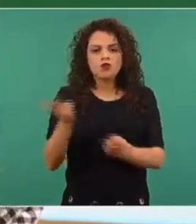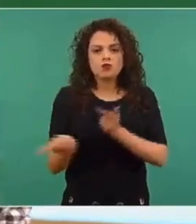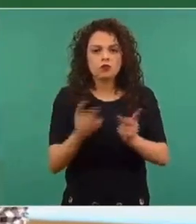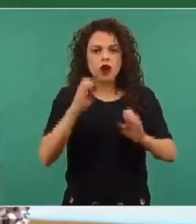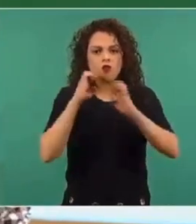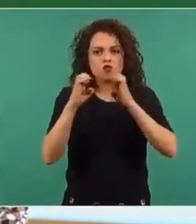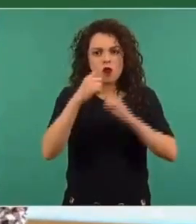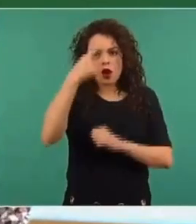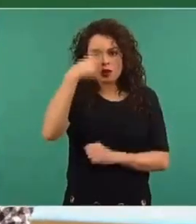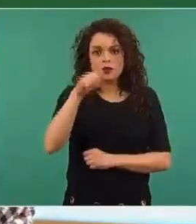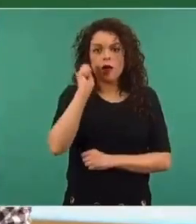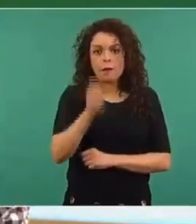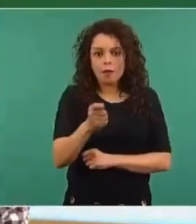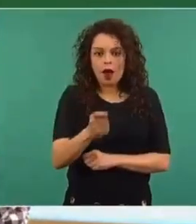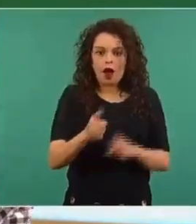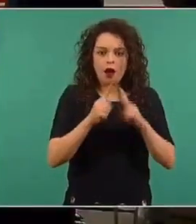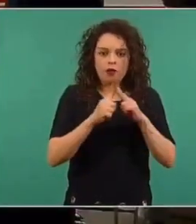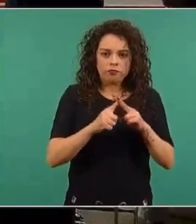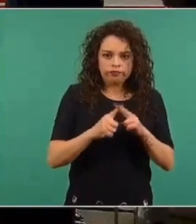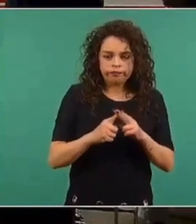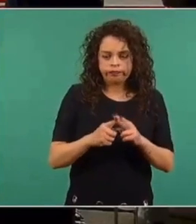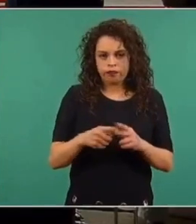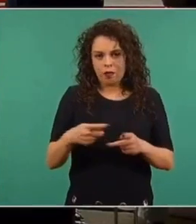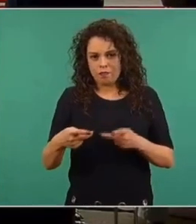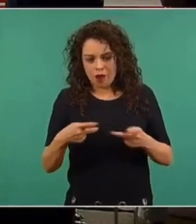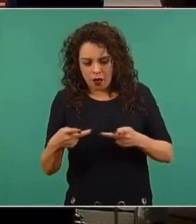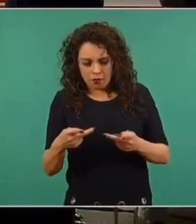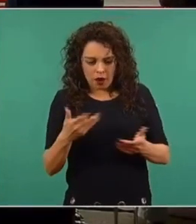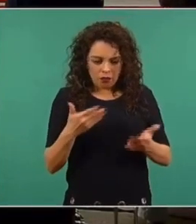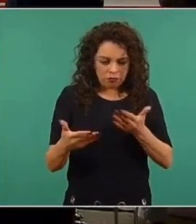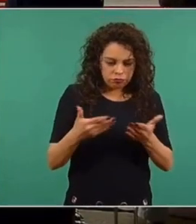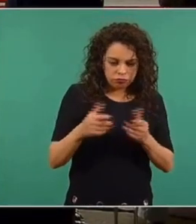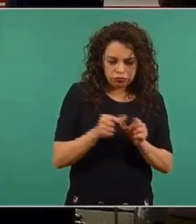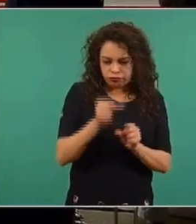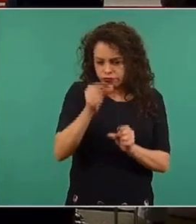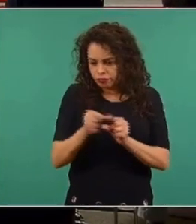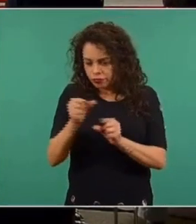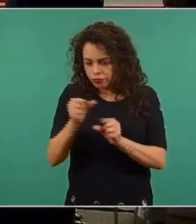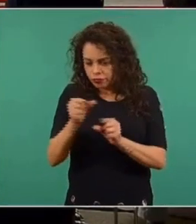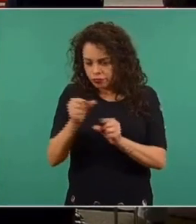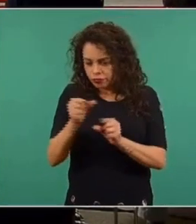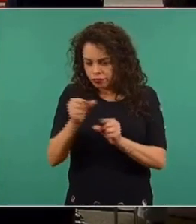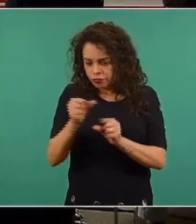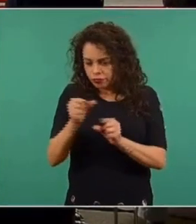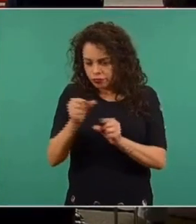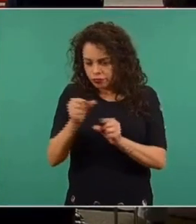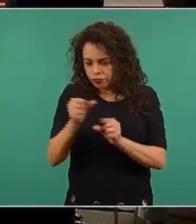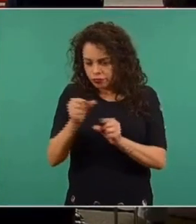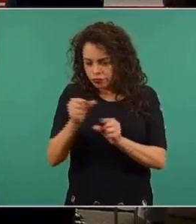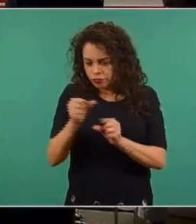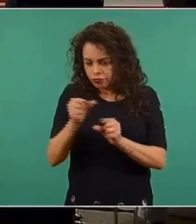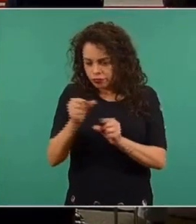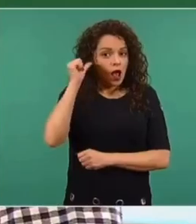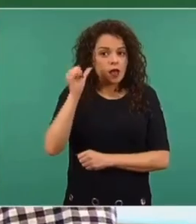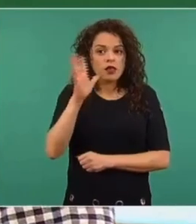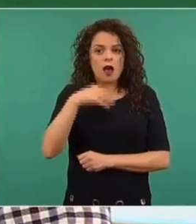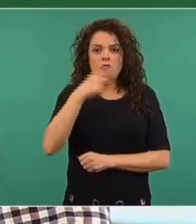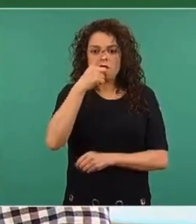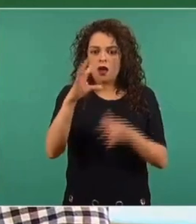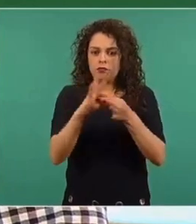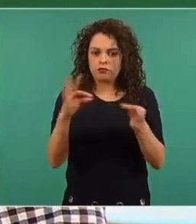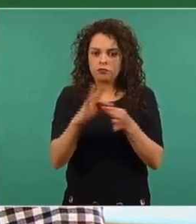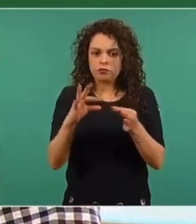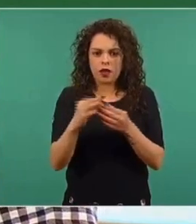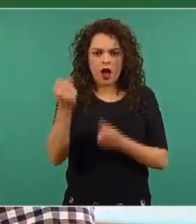preparación logística. Resultados muy útiles, ayer comenté algunos preliminares, esto desde luego